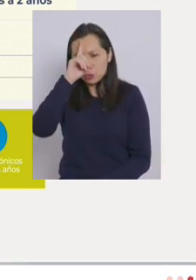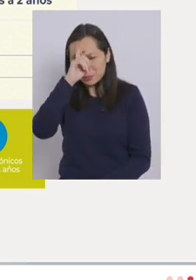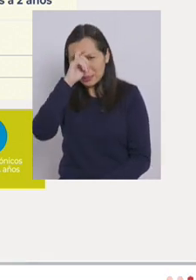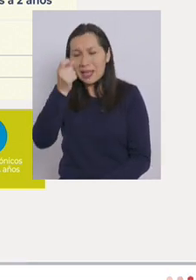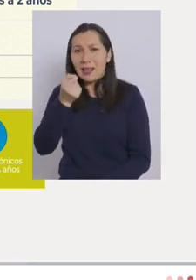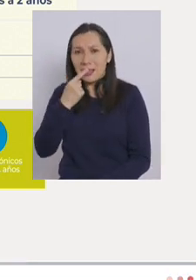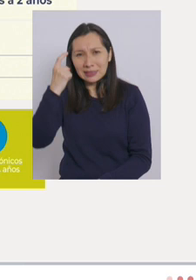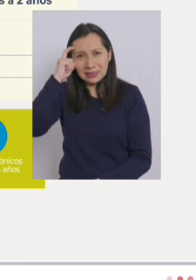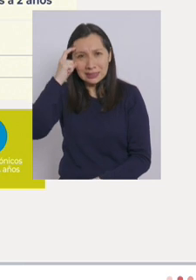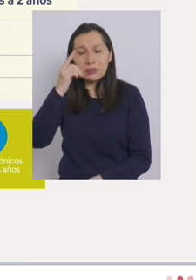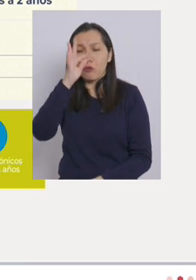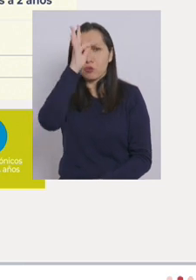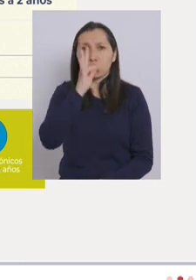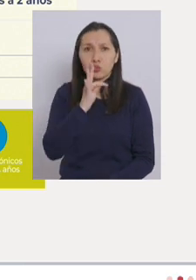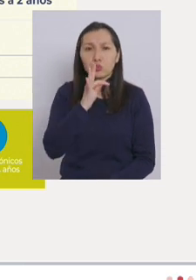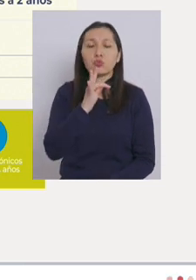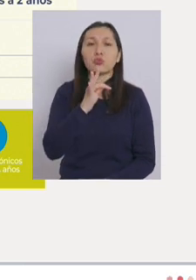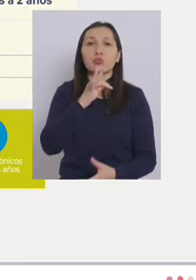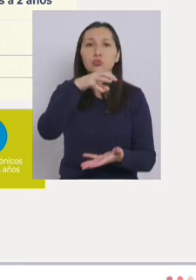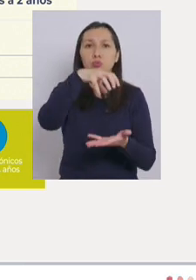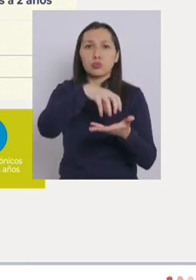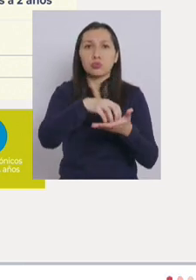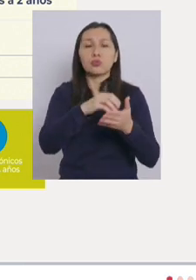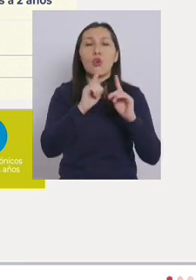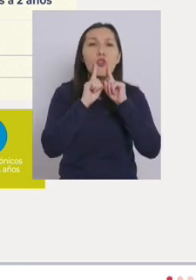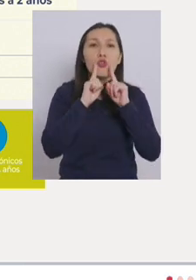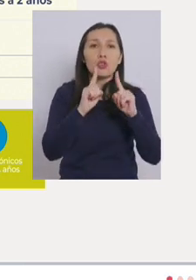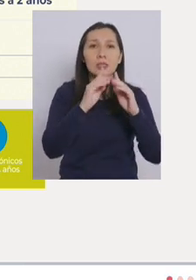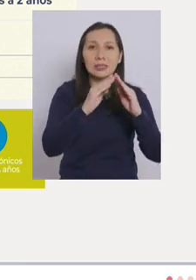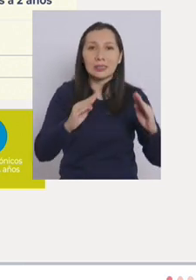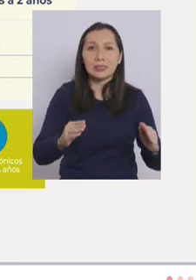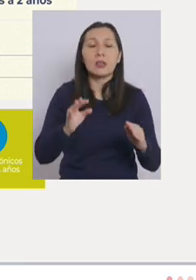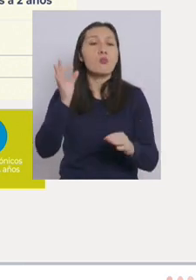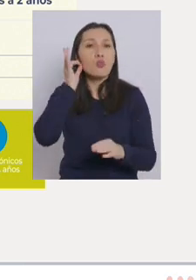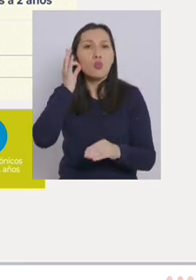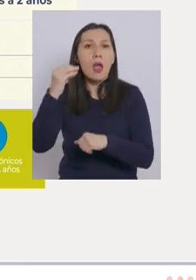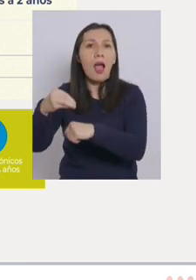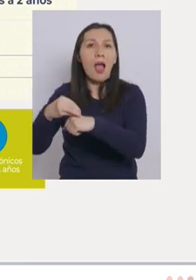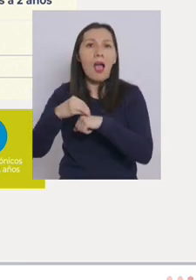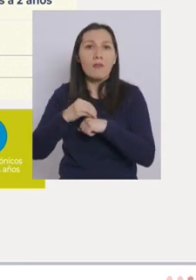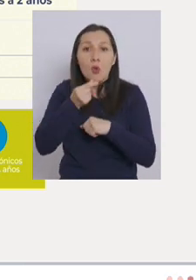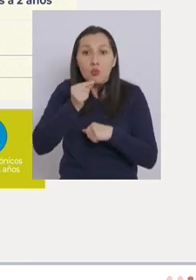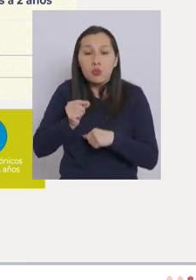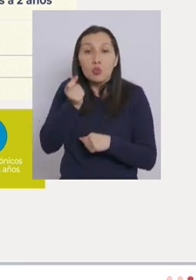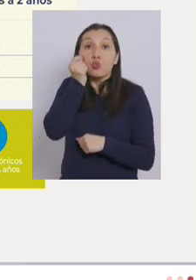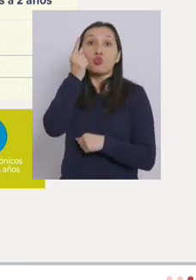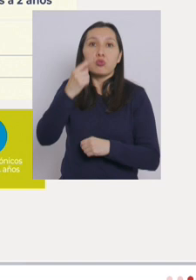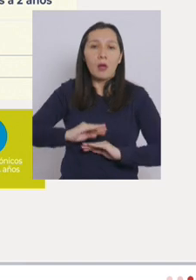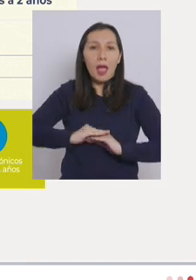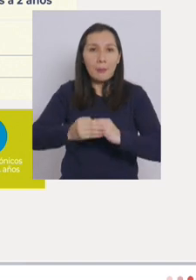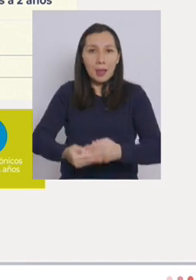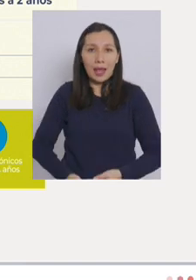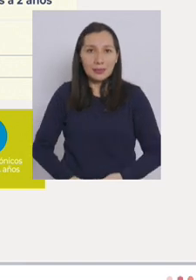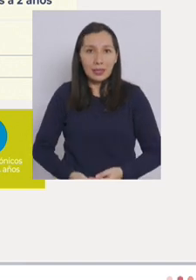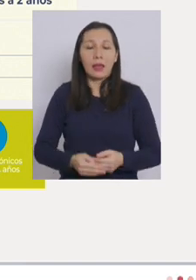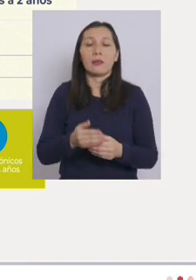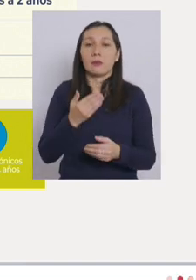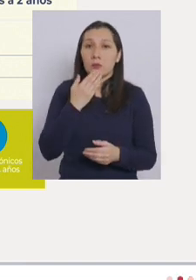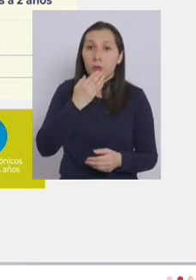funcionarios de residencias sanitarias y mujeres con notificación de reciente embarazo nosotros